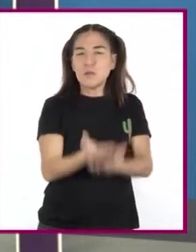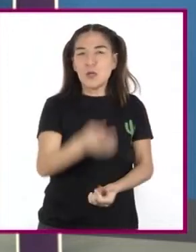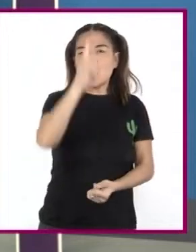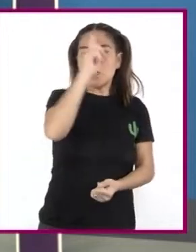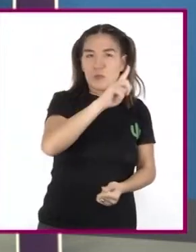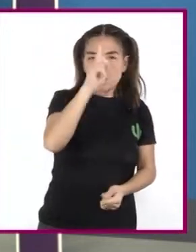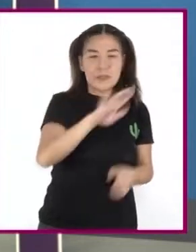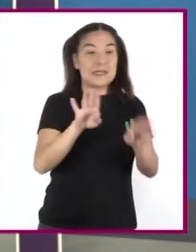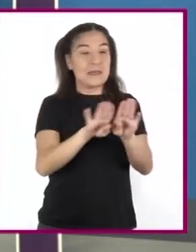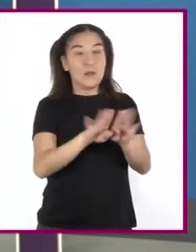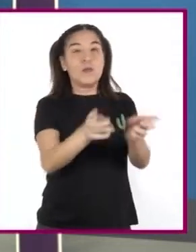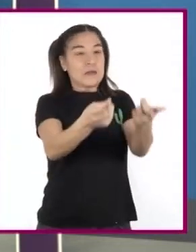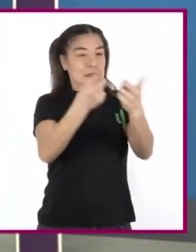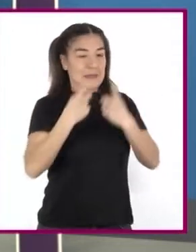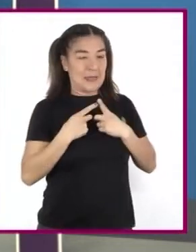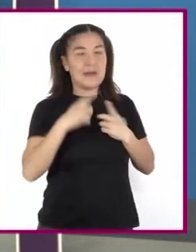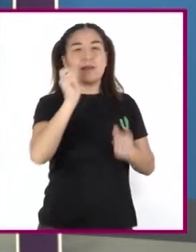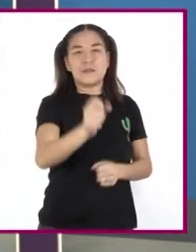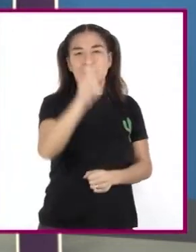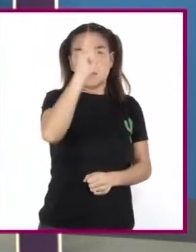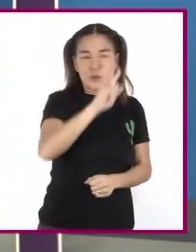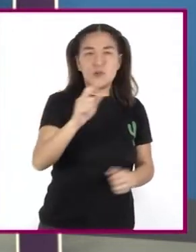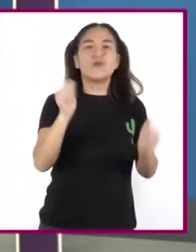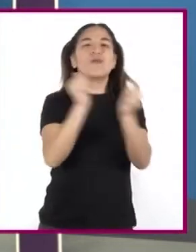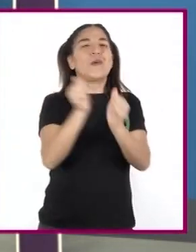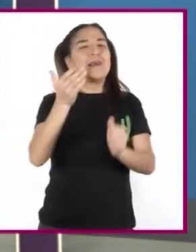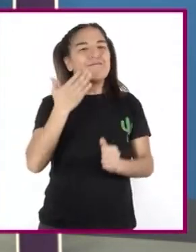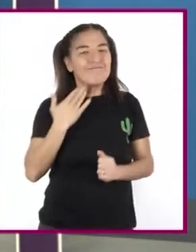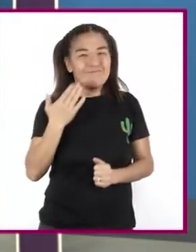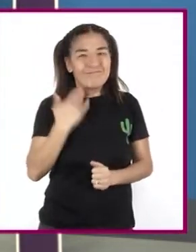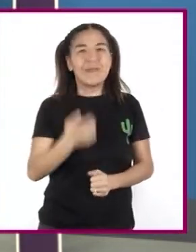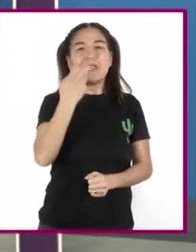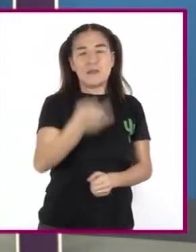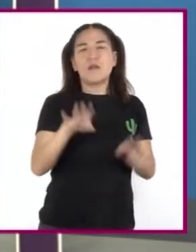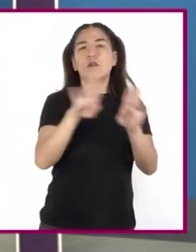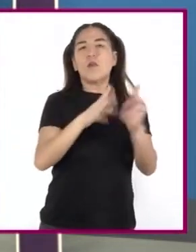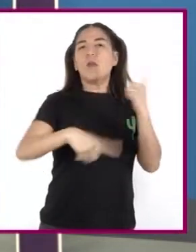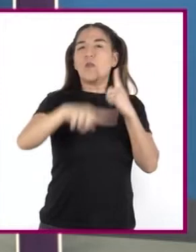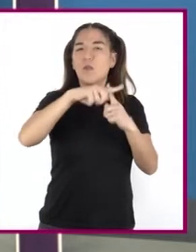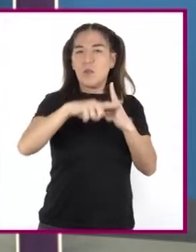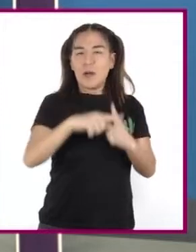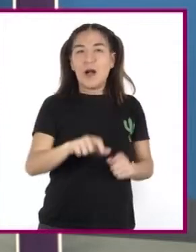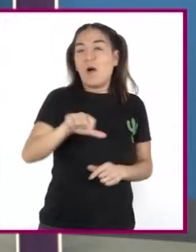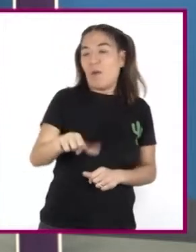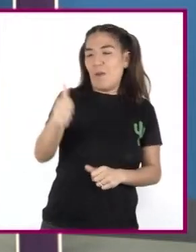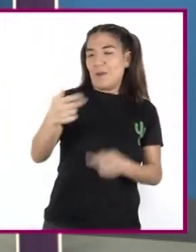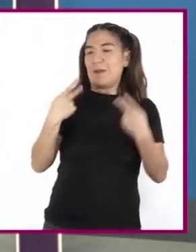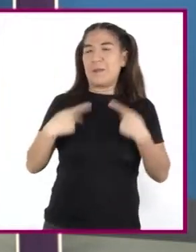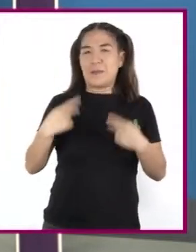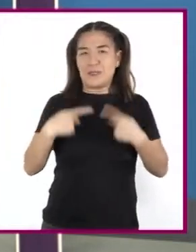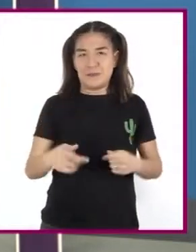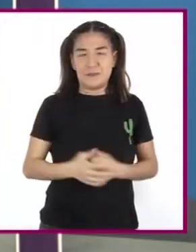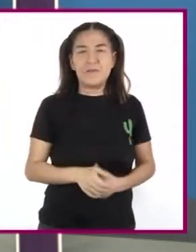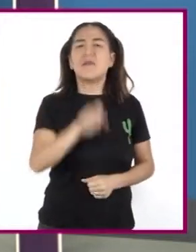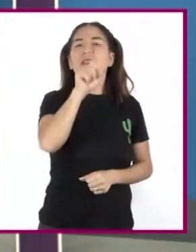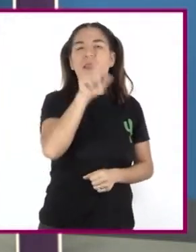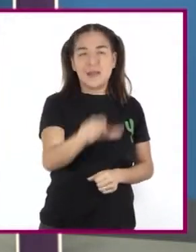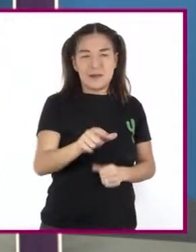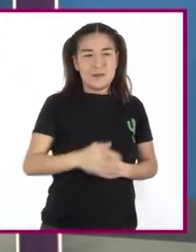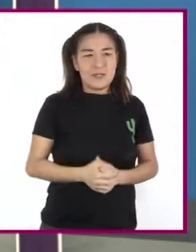recibir Retroalimentación Con aprecio Y señalar Aspectos positivos De la otra persona También